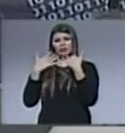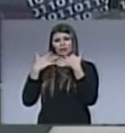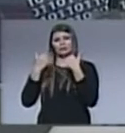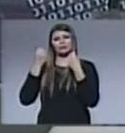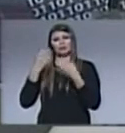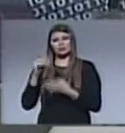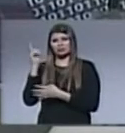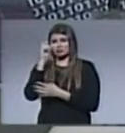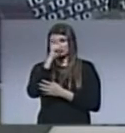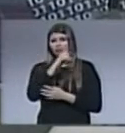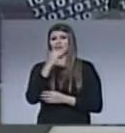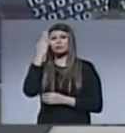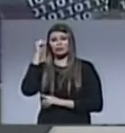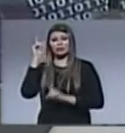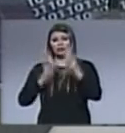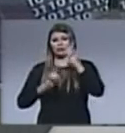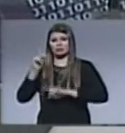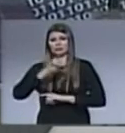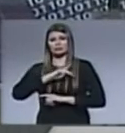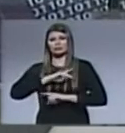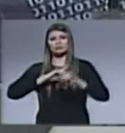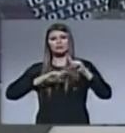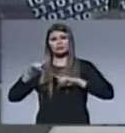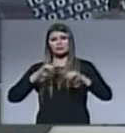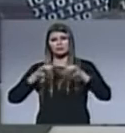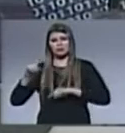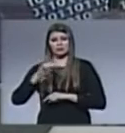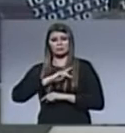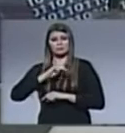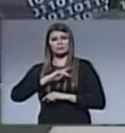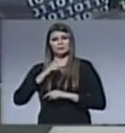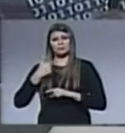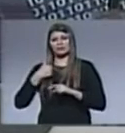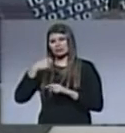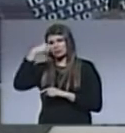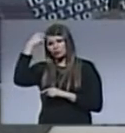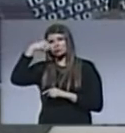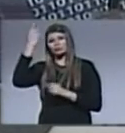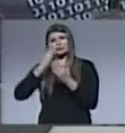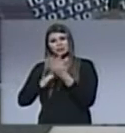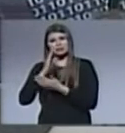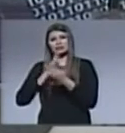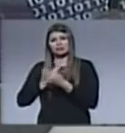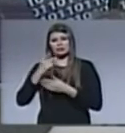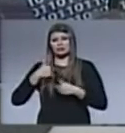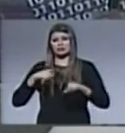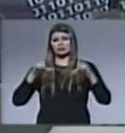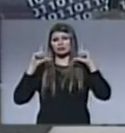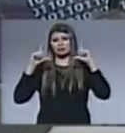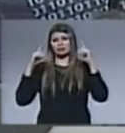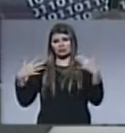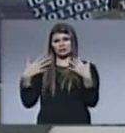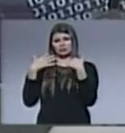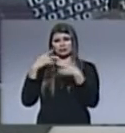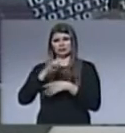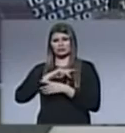muy difícil porque los líderes, puesto que los líderes espirituales están acostumbrados a encontrarse en el centro de la atención